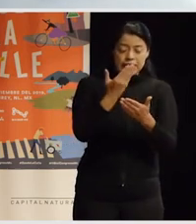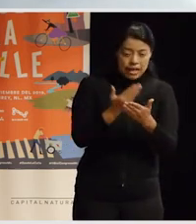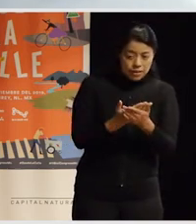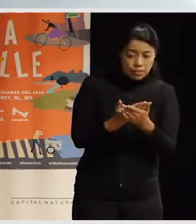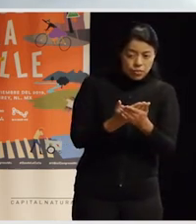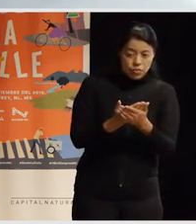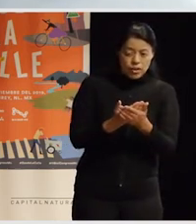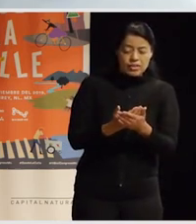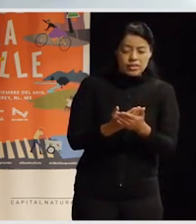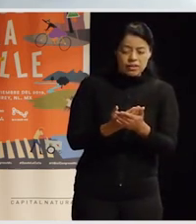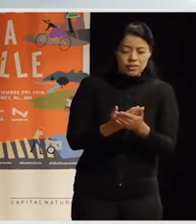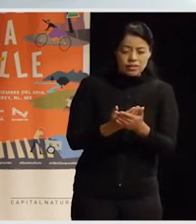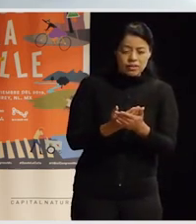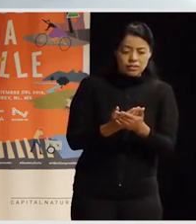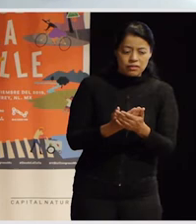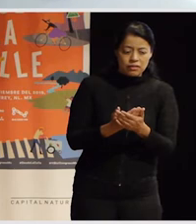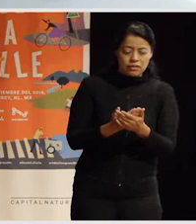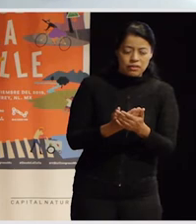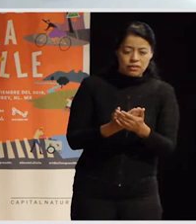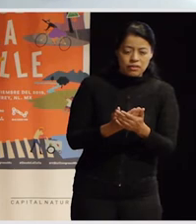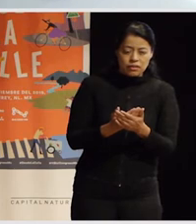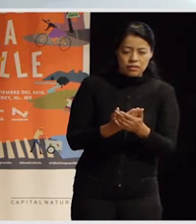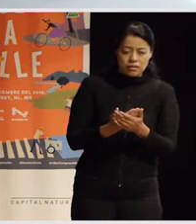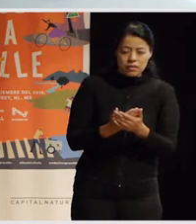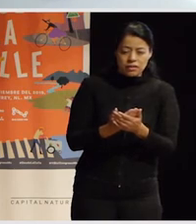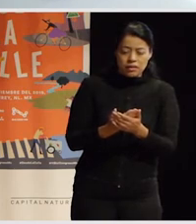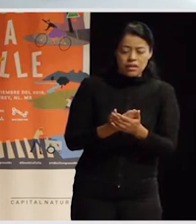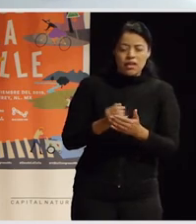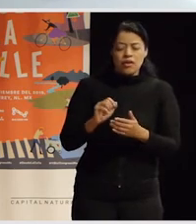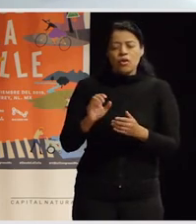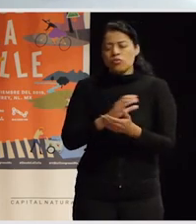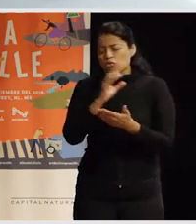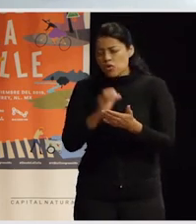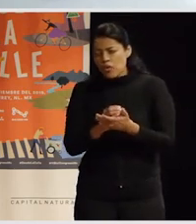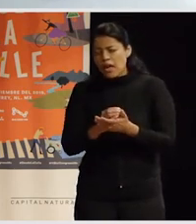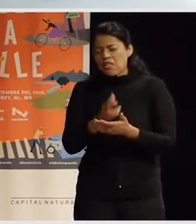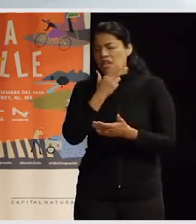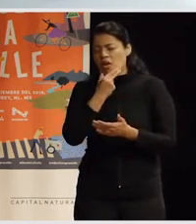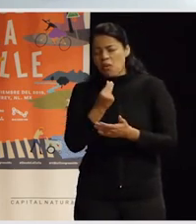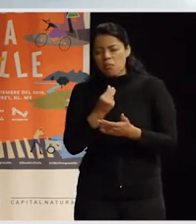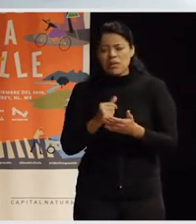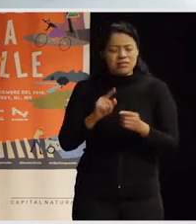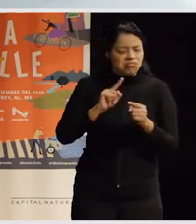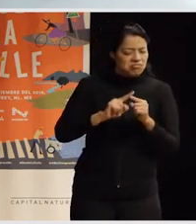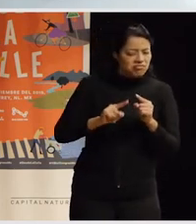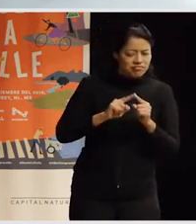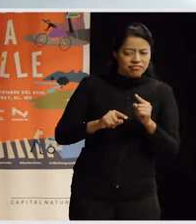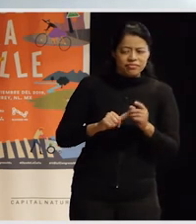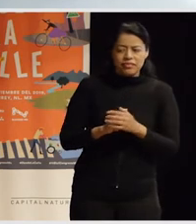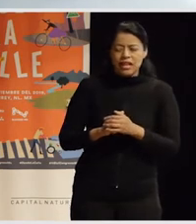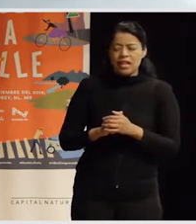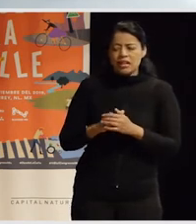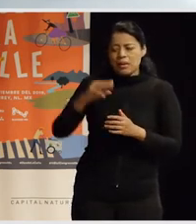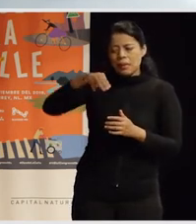racista o de ciudad del privilegio o ciudad machista también, por no decirlo, que en cambio